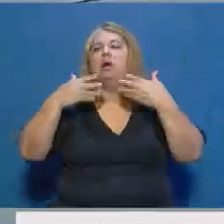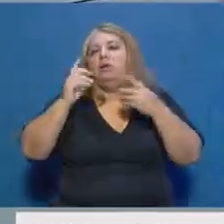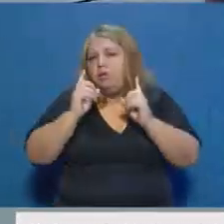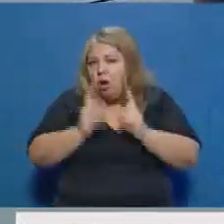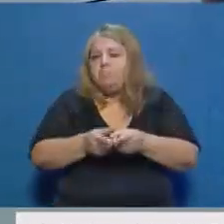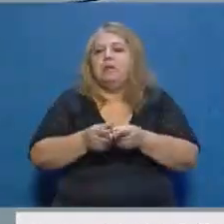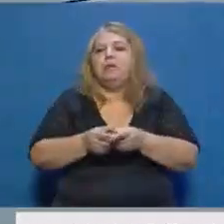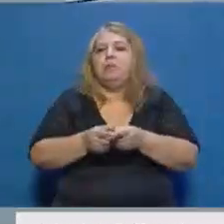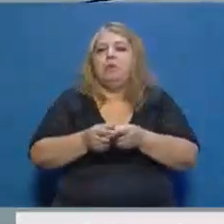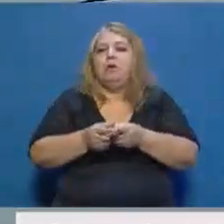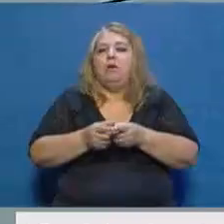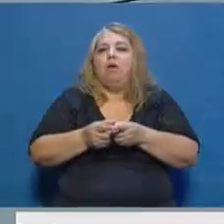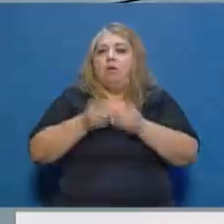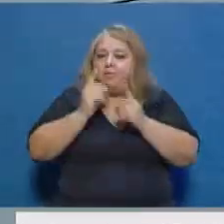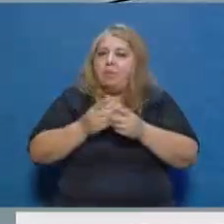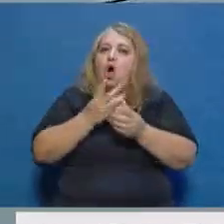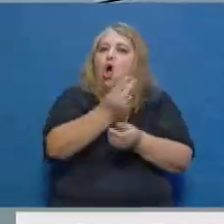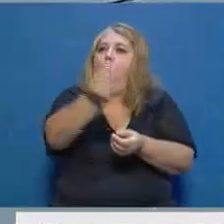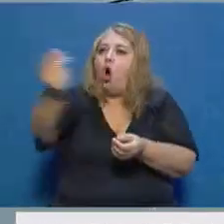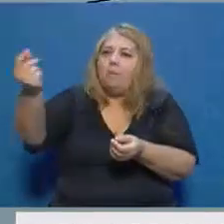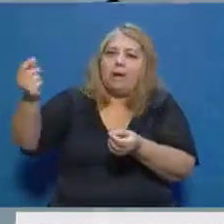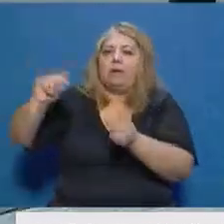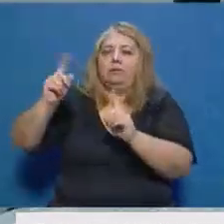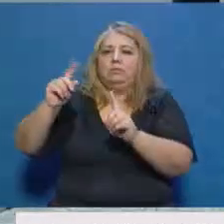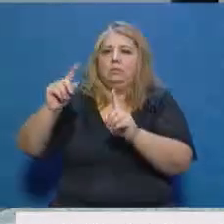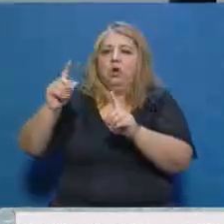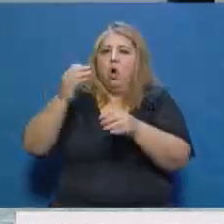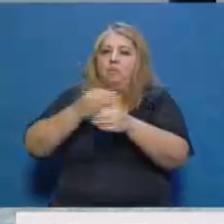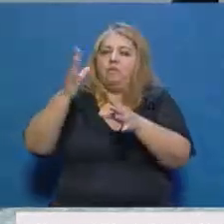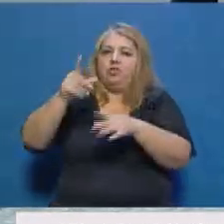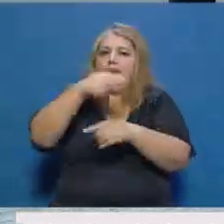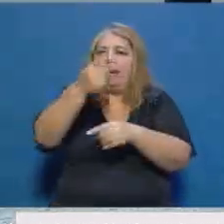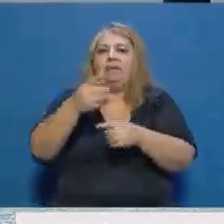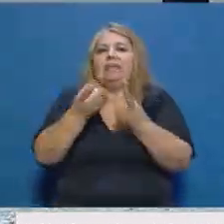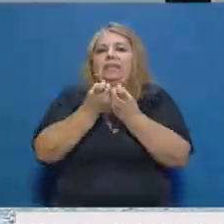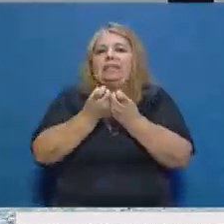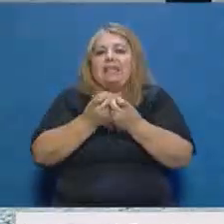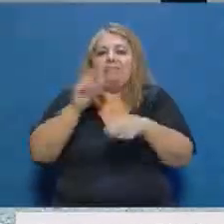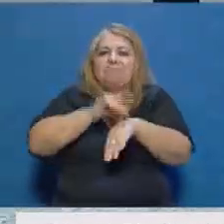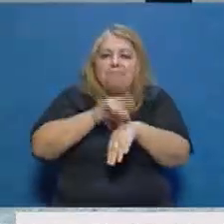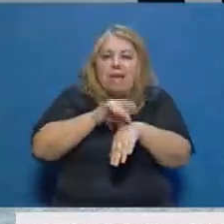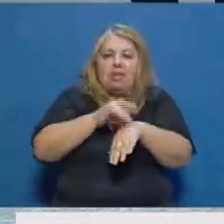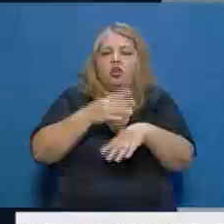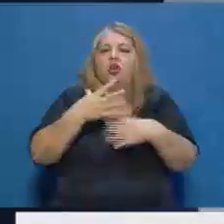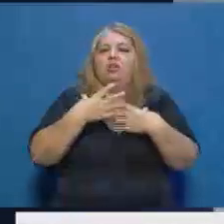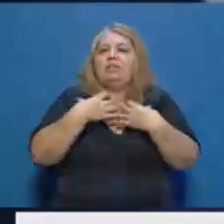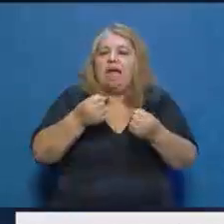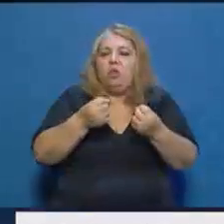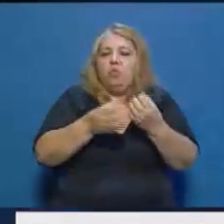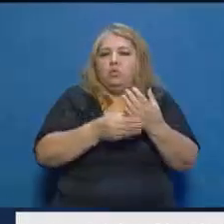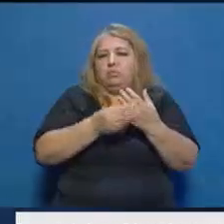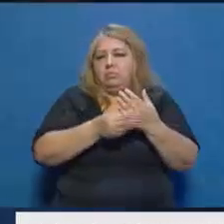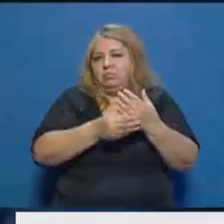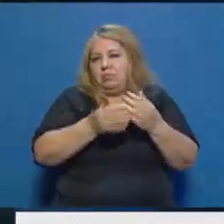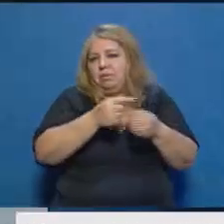pidiendo que se reserve el uso de barbijos especializados, aquellos que son quirúrgicos o las conocidas máscaras que